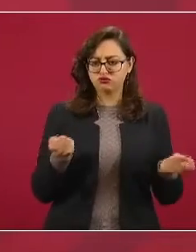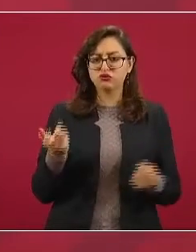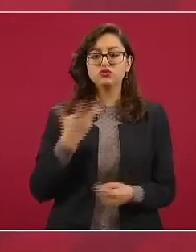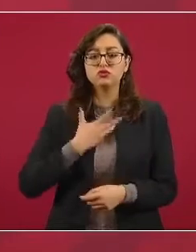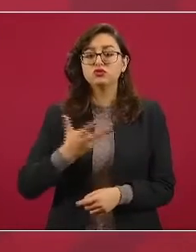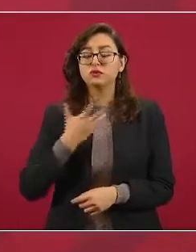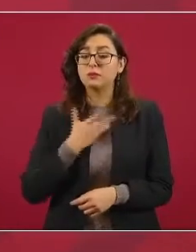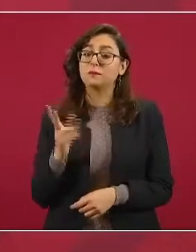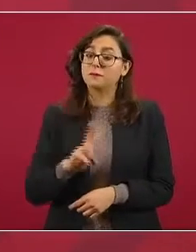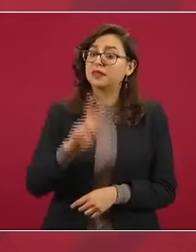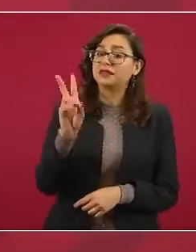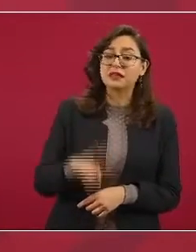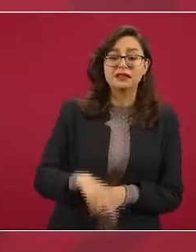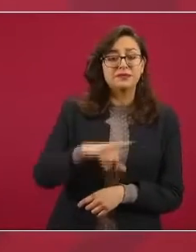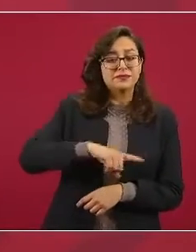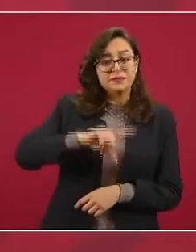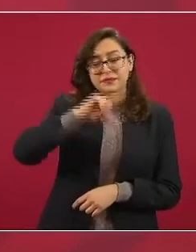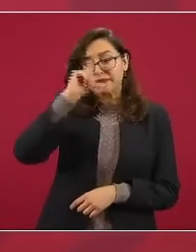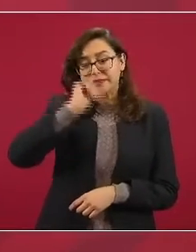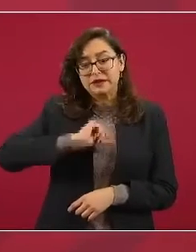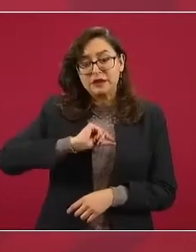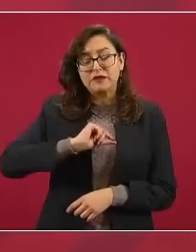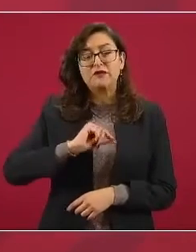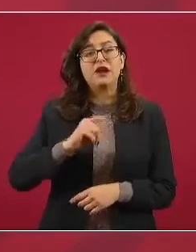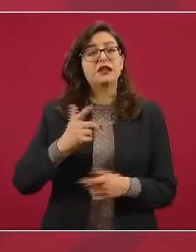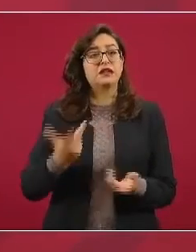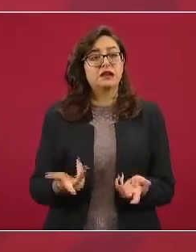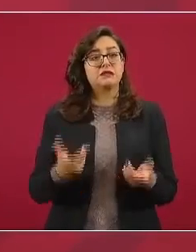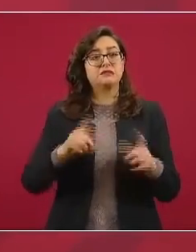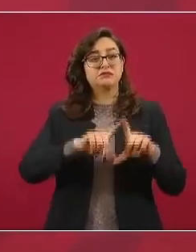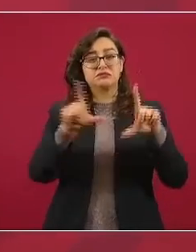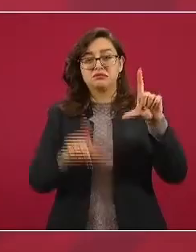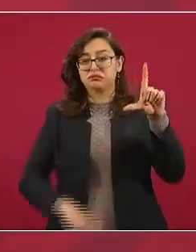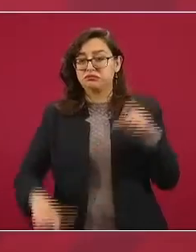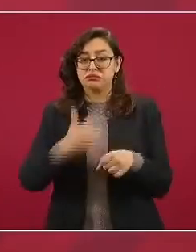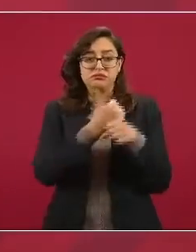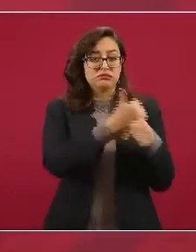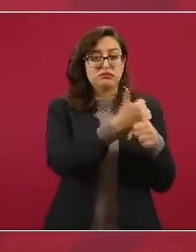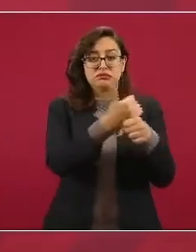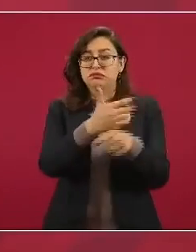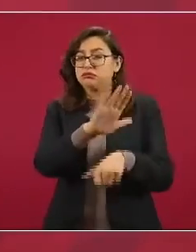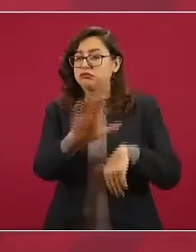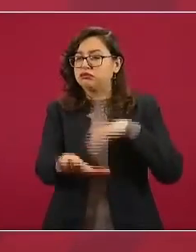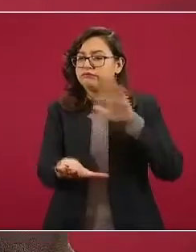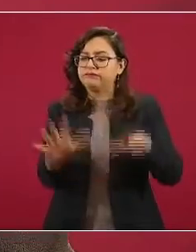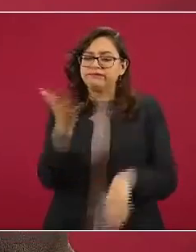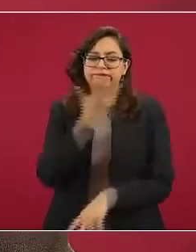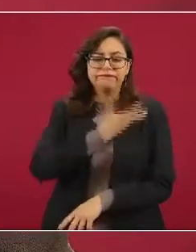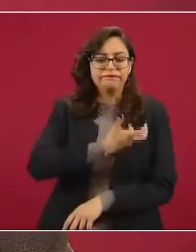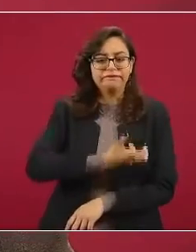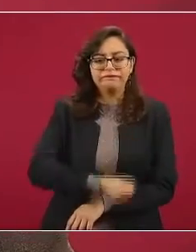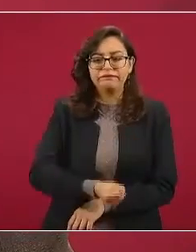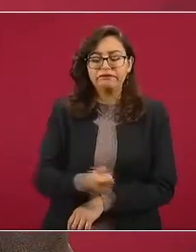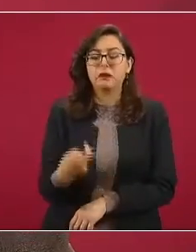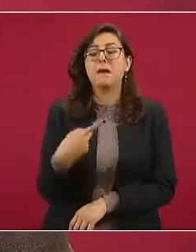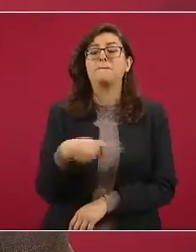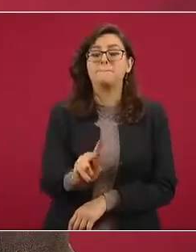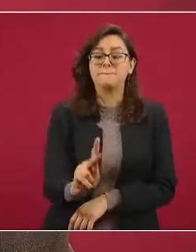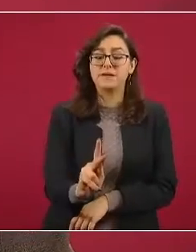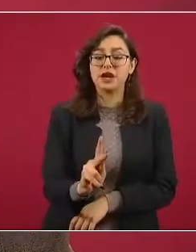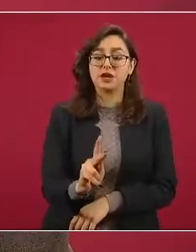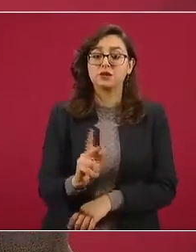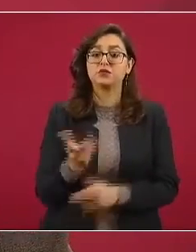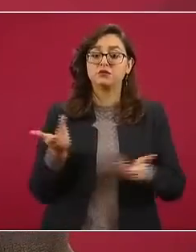los estragos que ha dejado en nuestra población la pandemia, pero en la actualidad, afortunadamente, esta tiene una